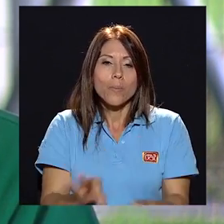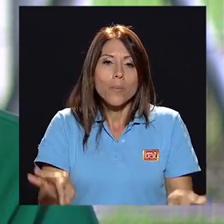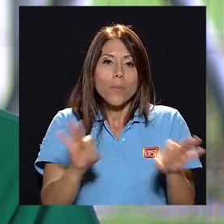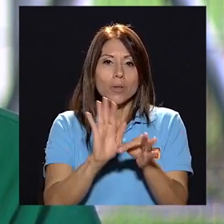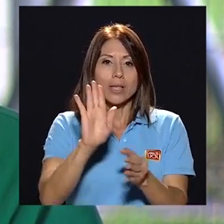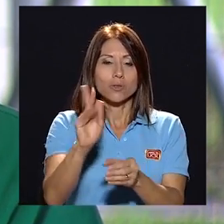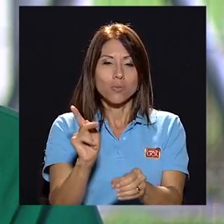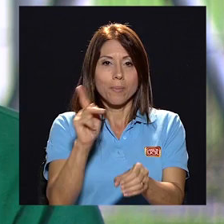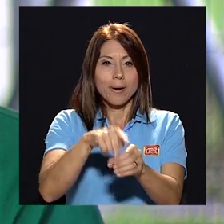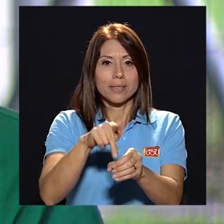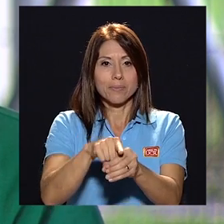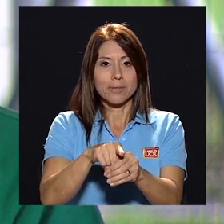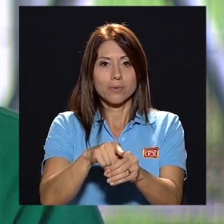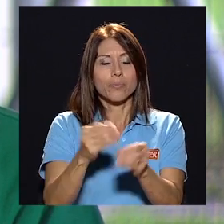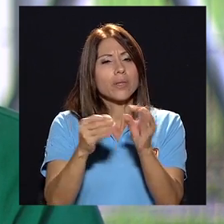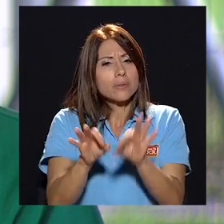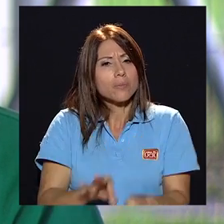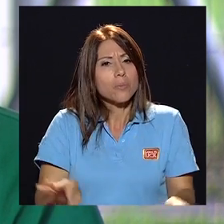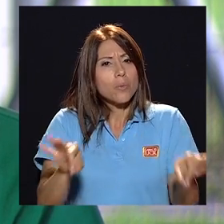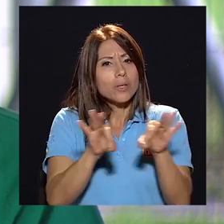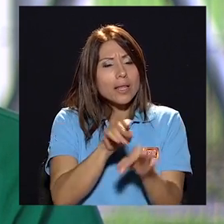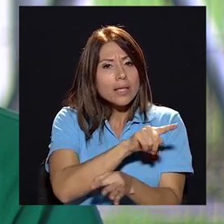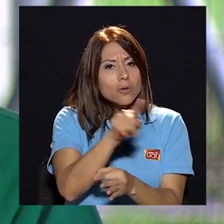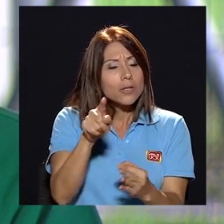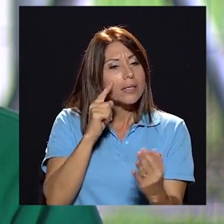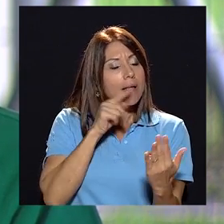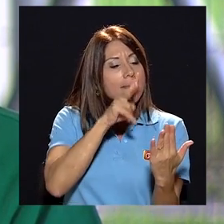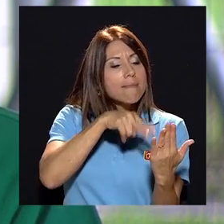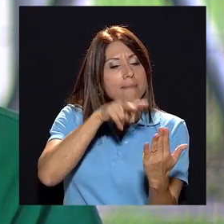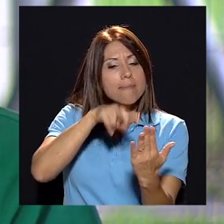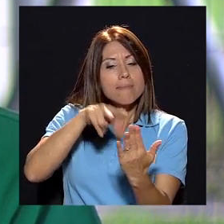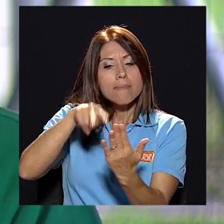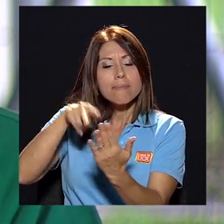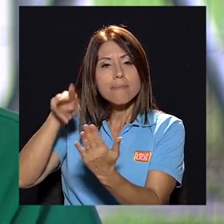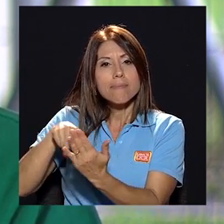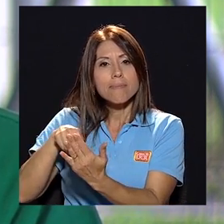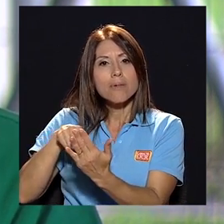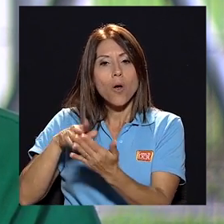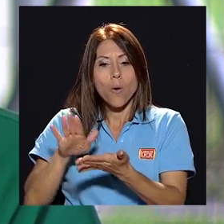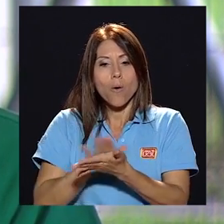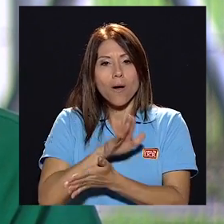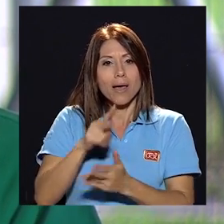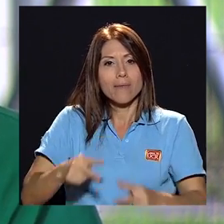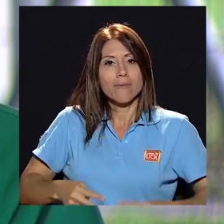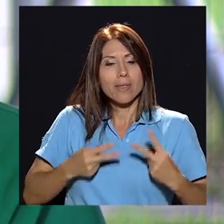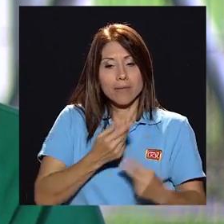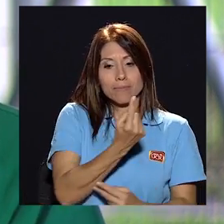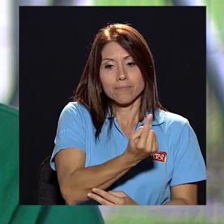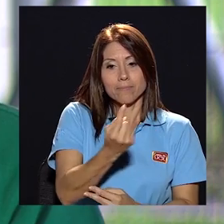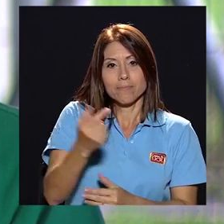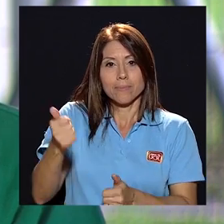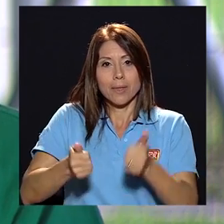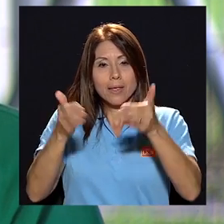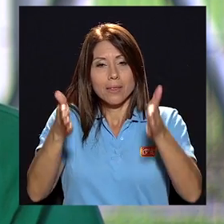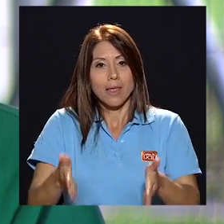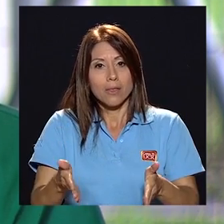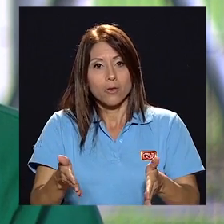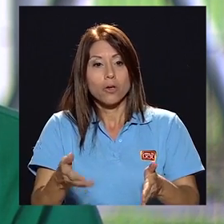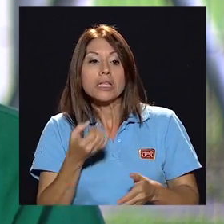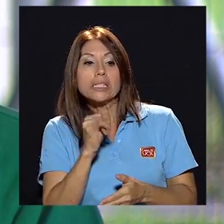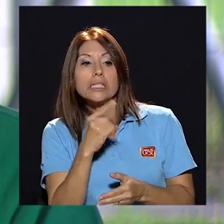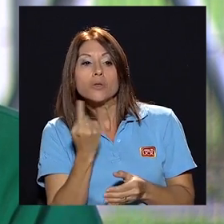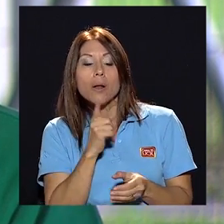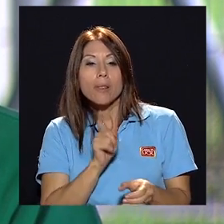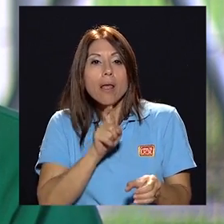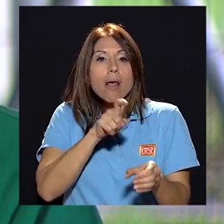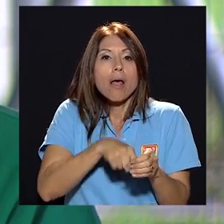participación si es muy importante que haga un estudio de la hoja de vida de cada uno de los candidatos y candidata si se ha integrado esta elección